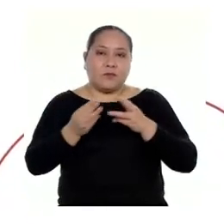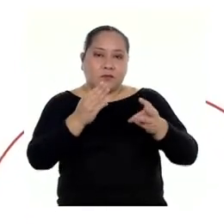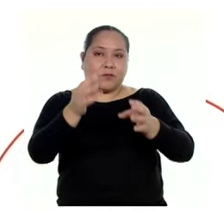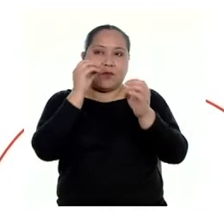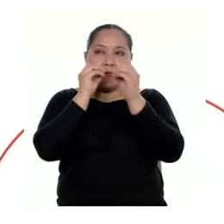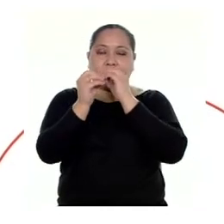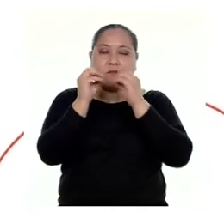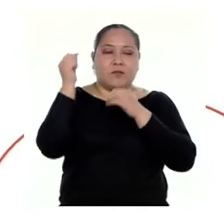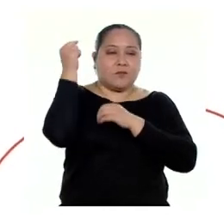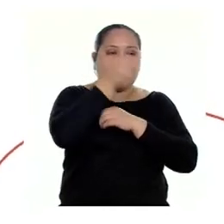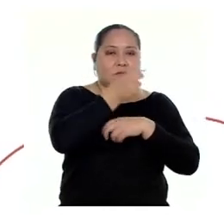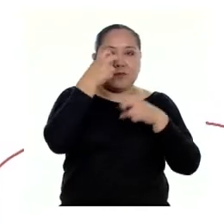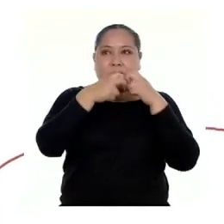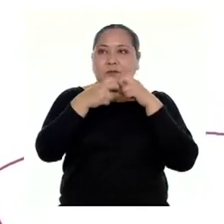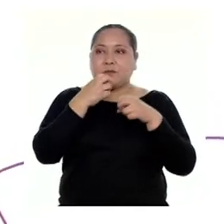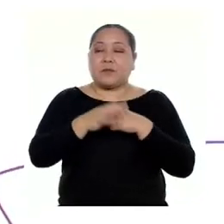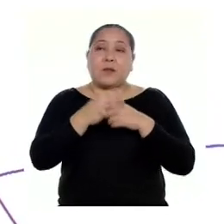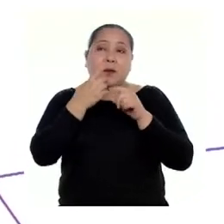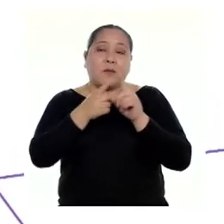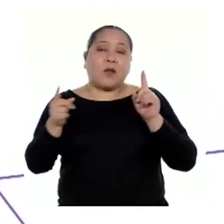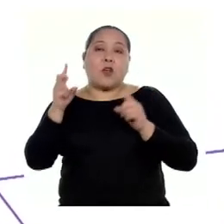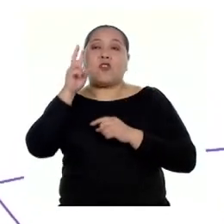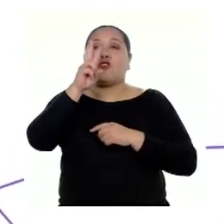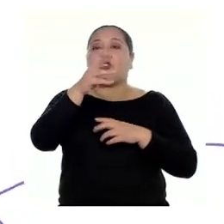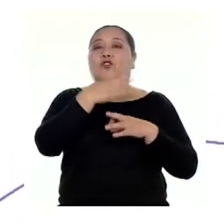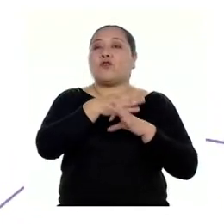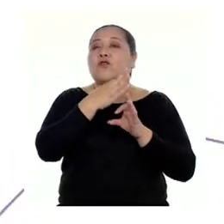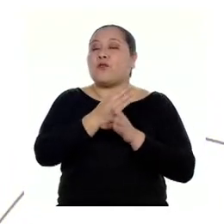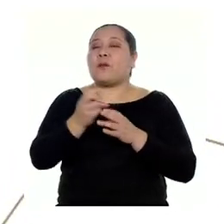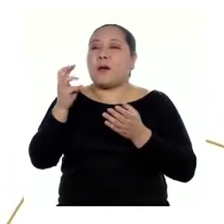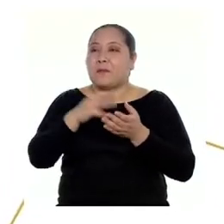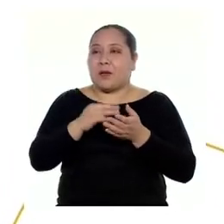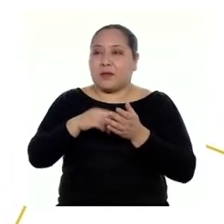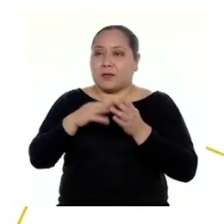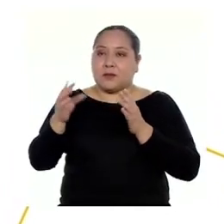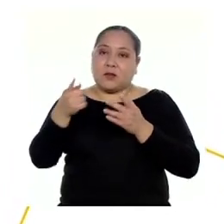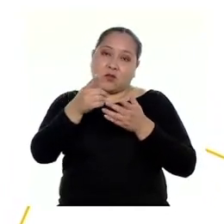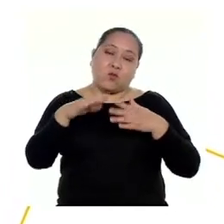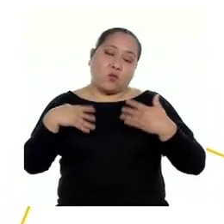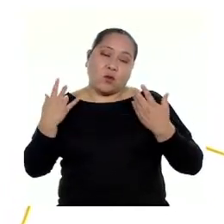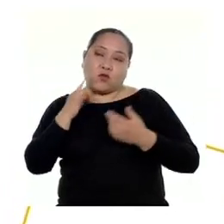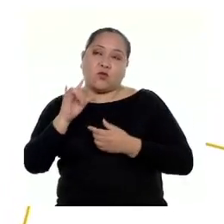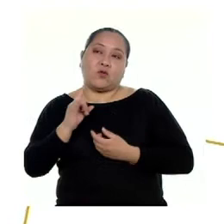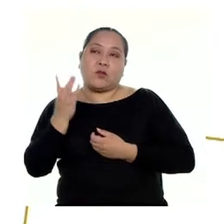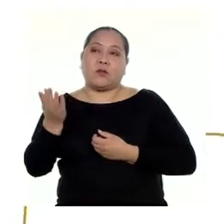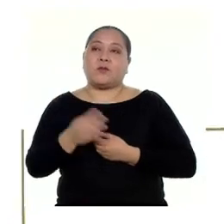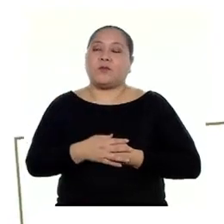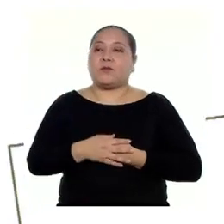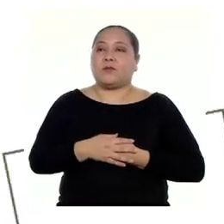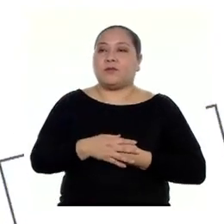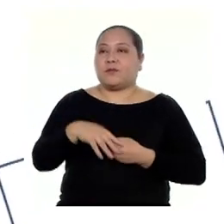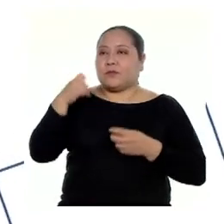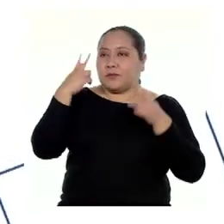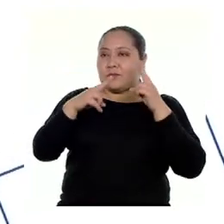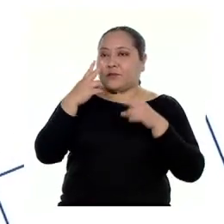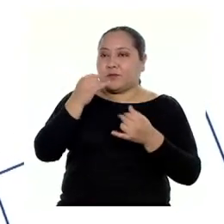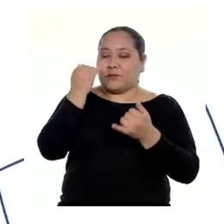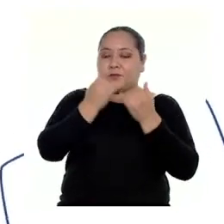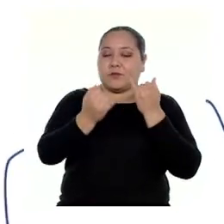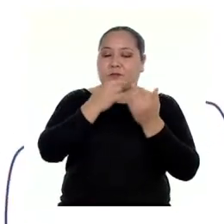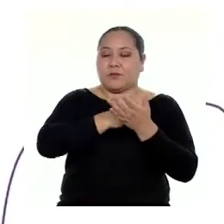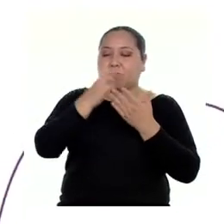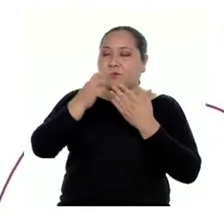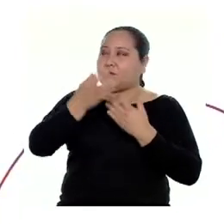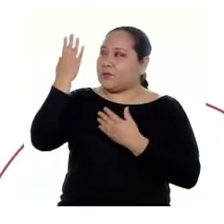resolver este problema, pero existen dos métodos más que podrías haber utilizado. Los vimos en las últimas